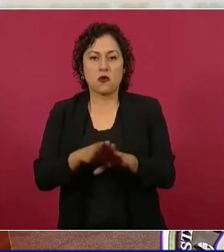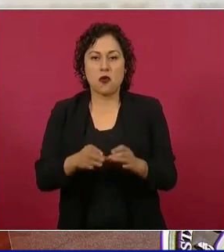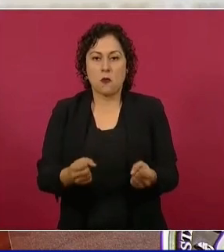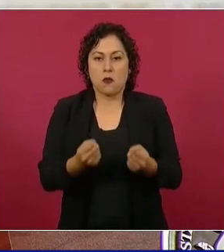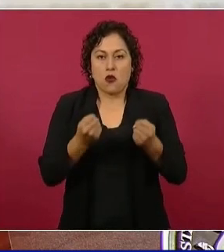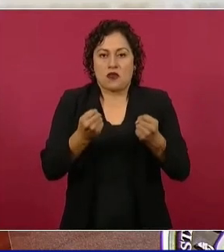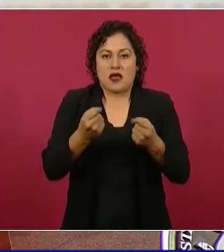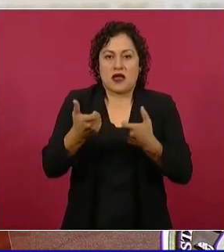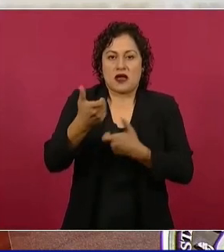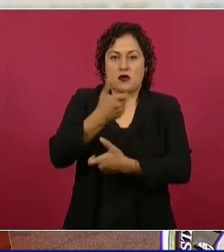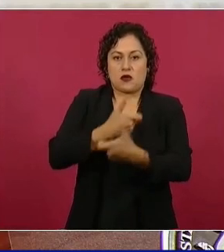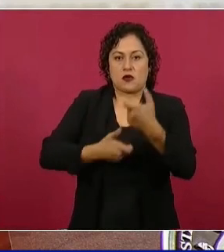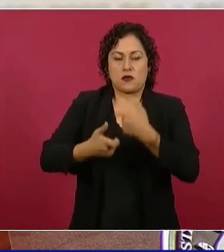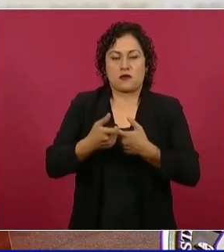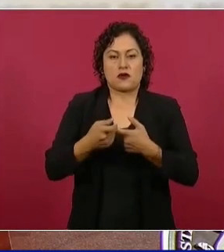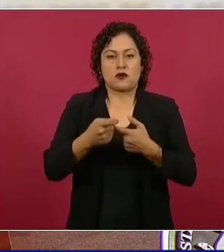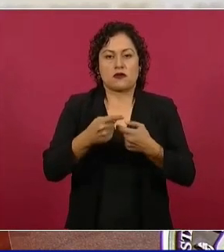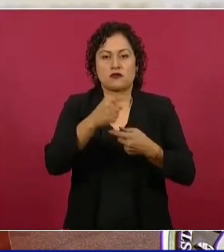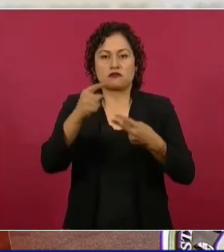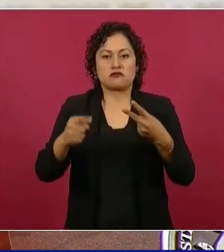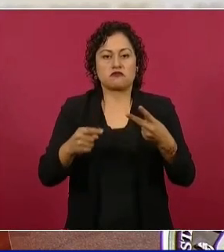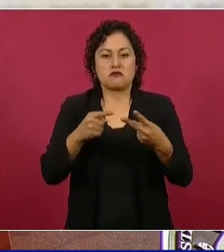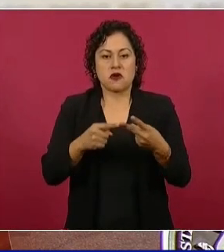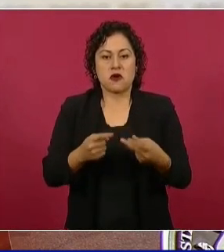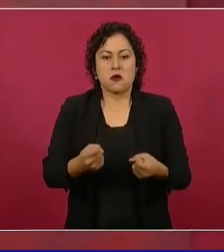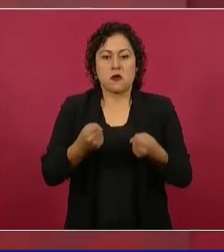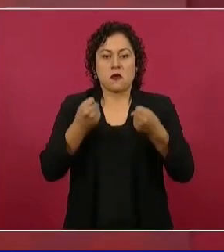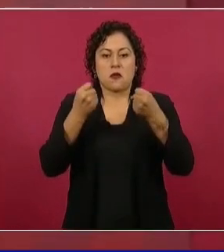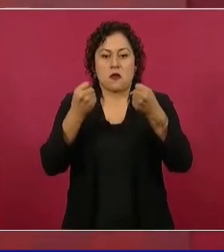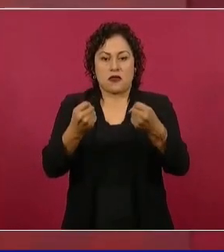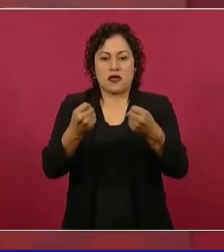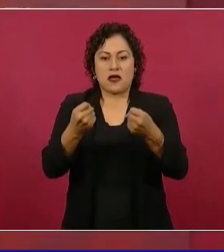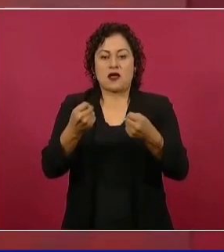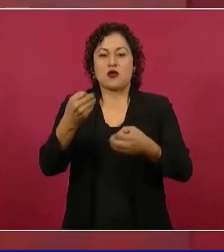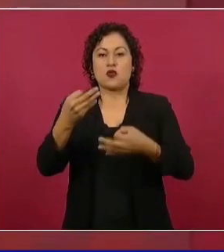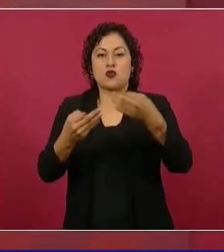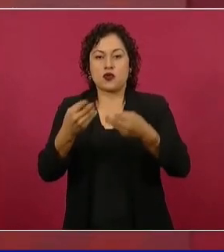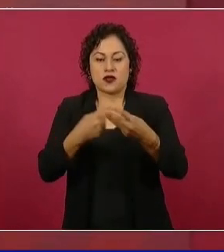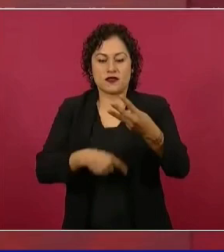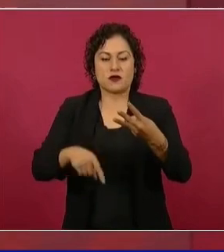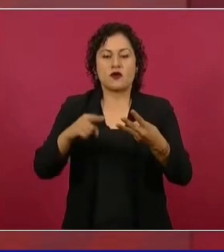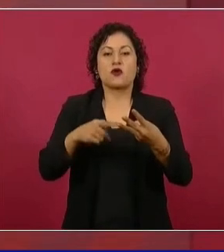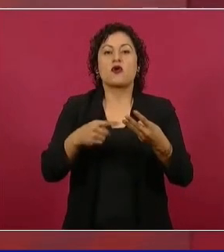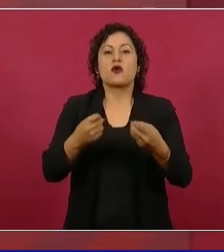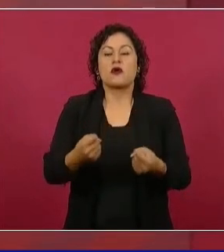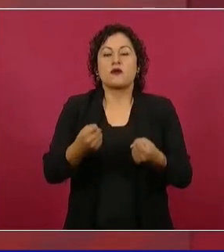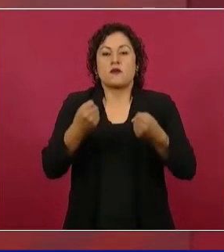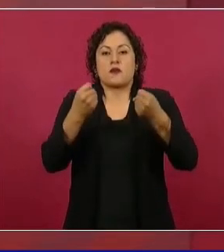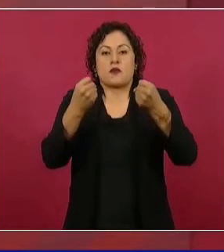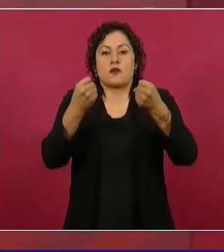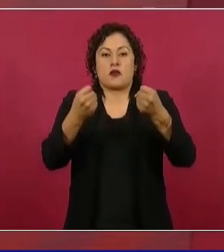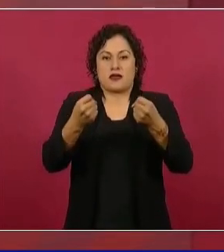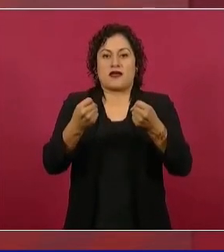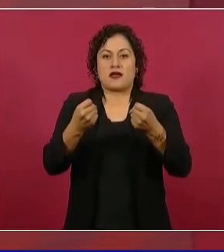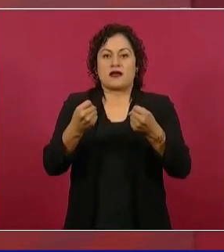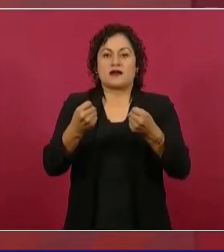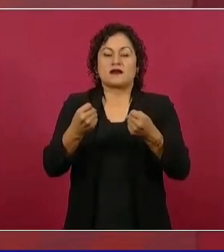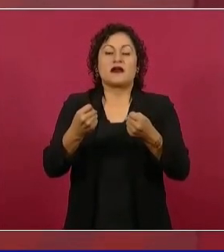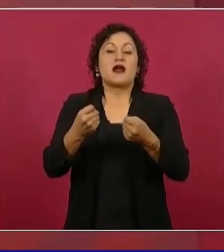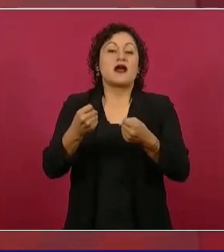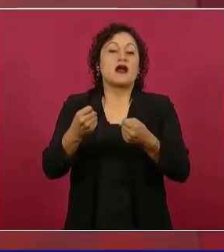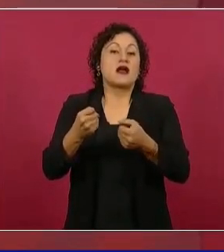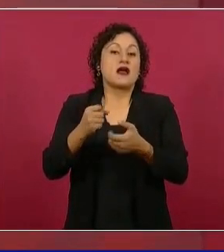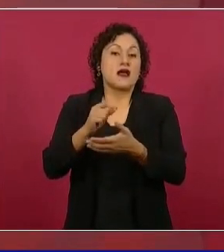político, al poder judicial, al poder legislativo